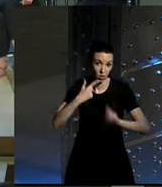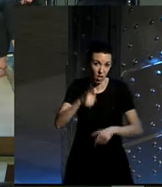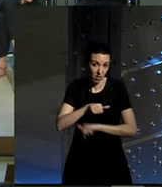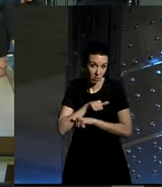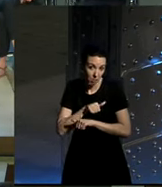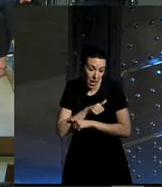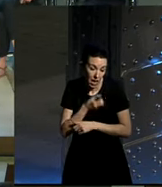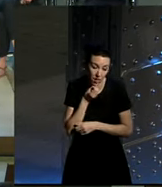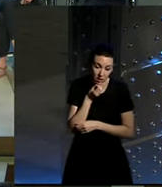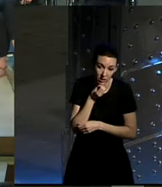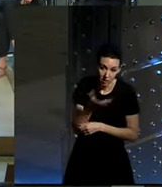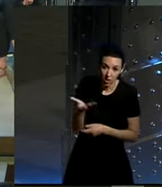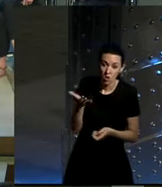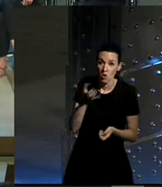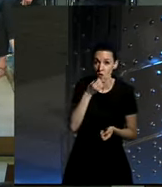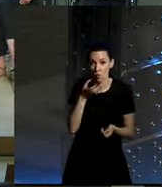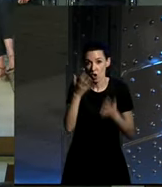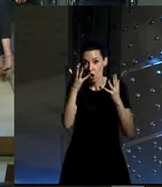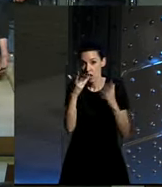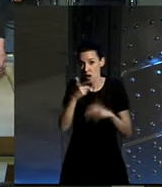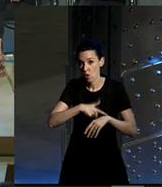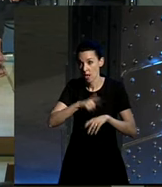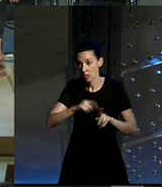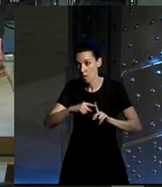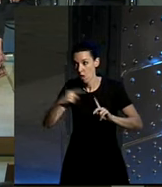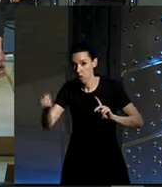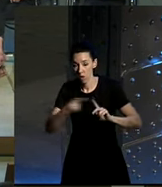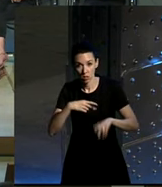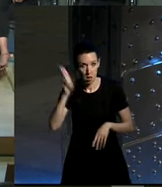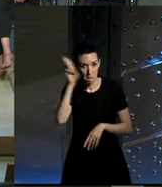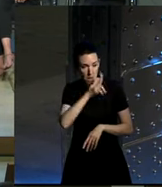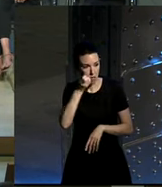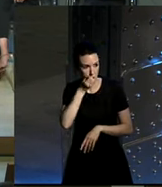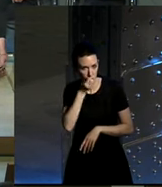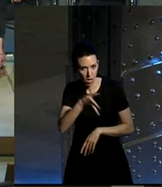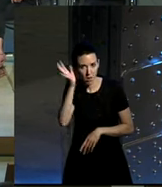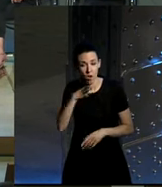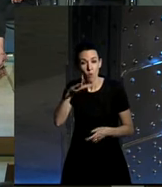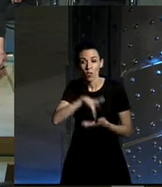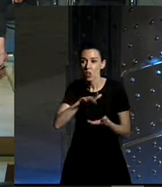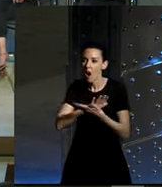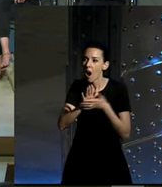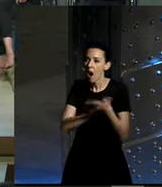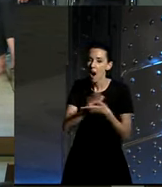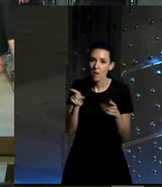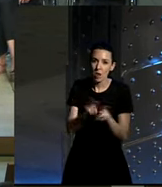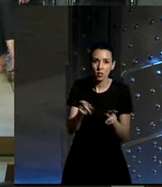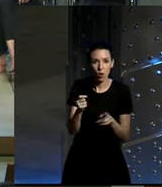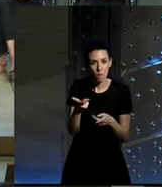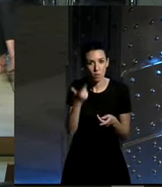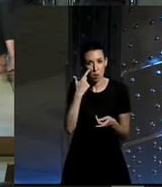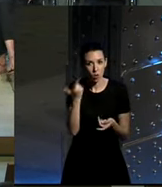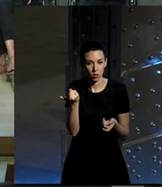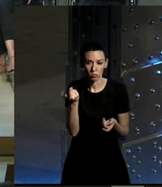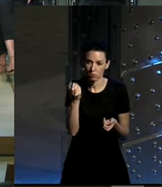bueno es calcular mucho el tiempo que tardas en ir de un sitio a otro en Madrid es una maravilla porque donde estáis hablando un poco de de lo